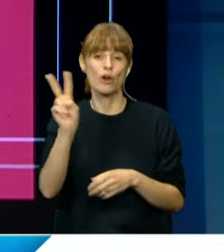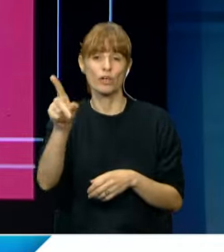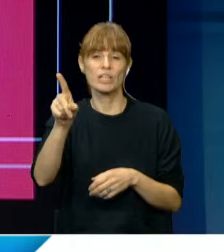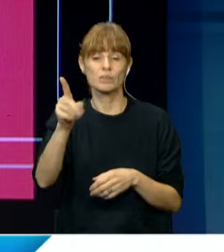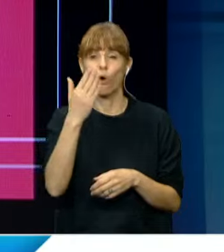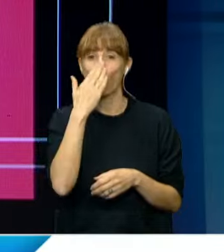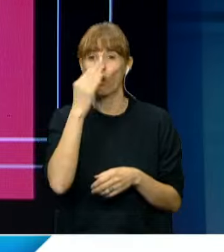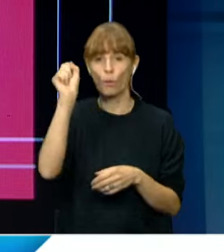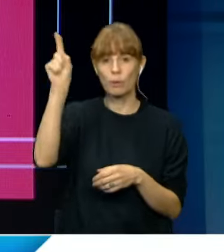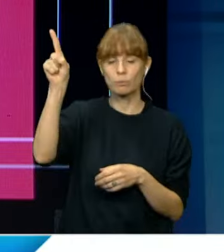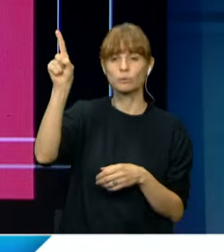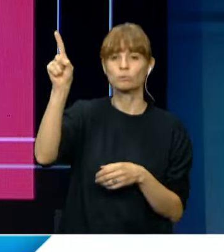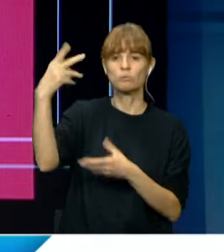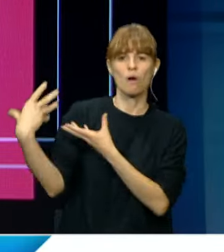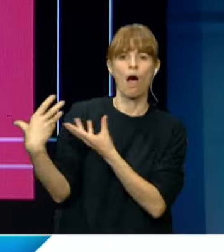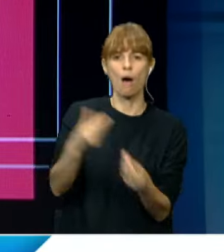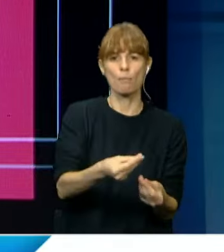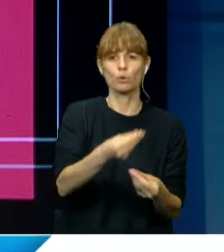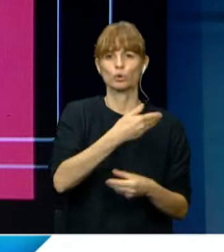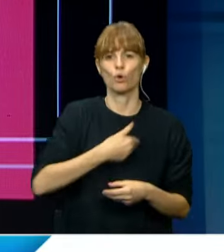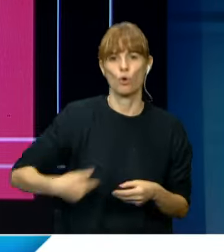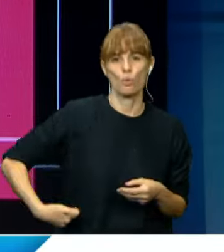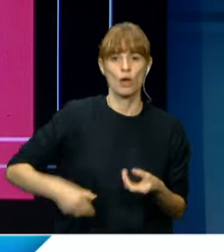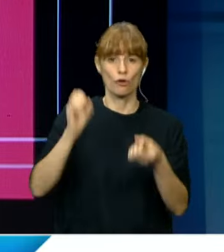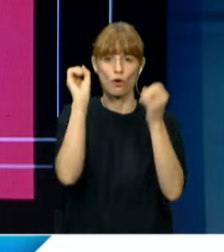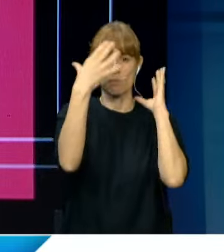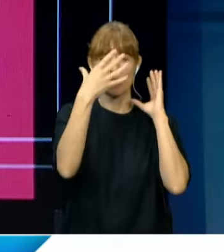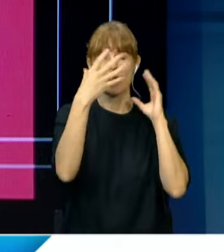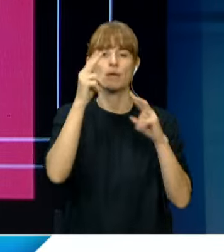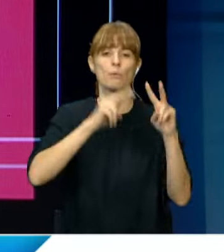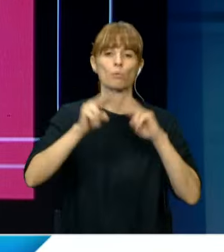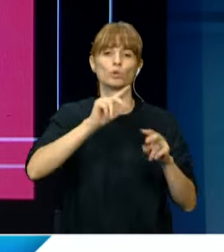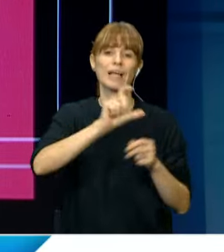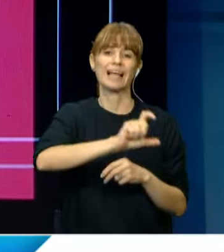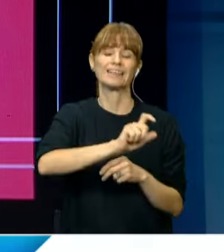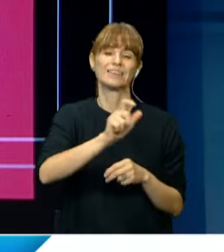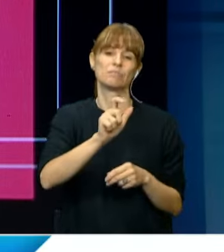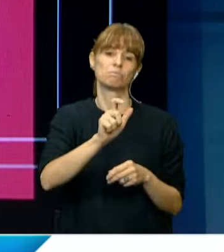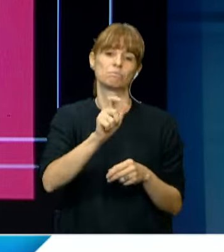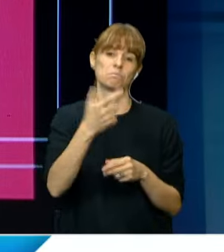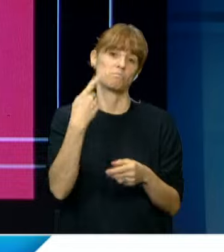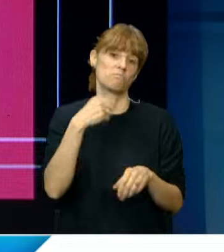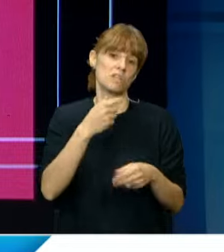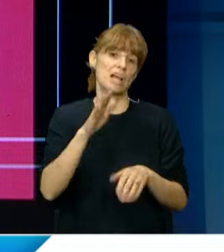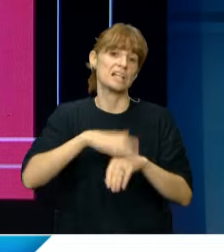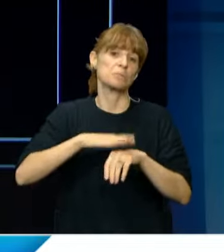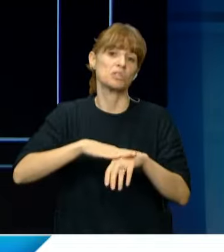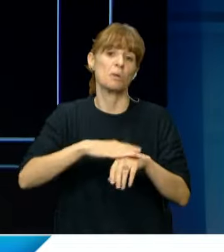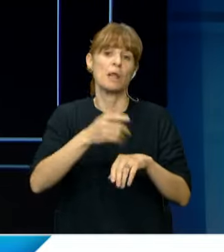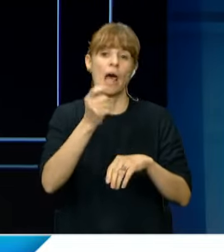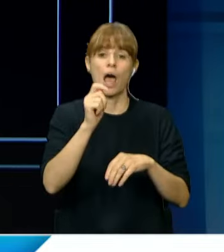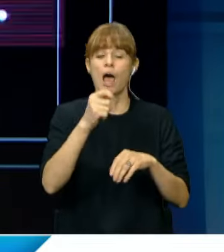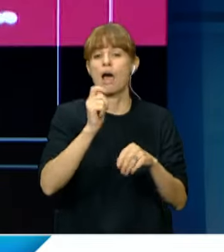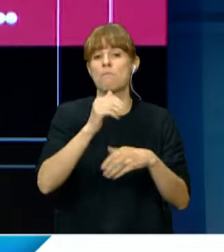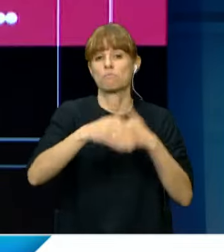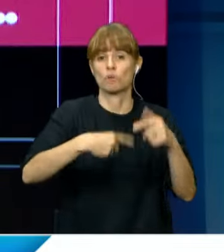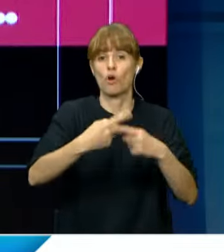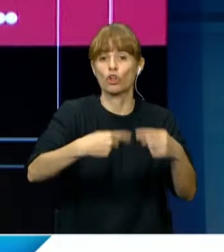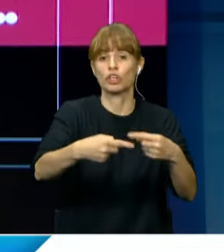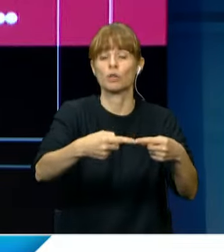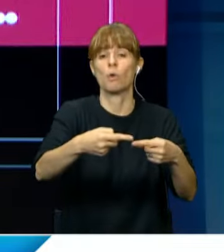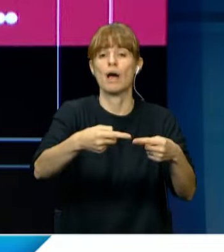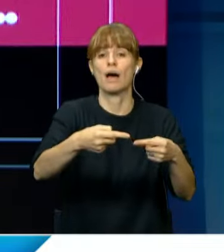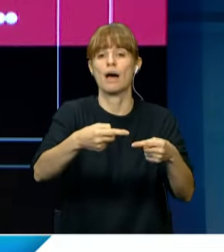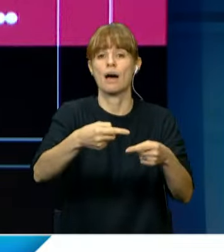respaldar al Gobierno Nacional y buscar transferir la responsabilidad de continuar las obras de la Ruta